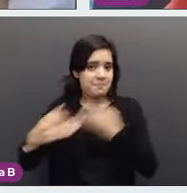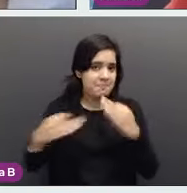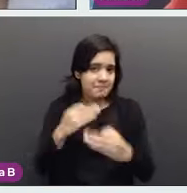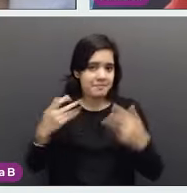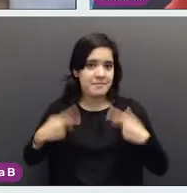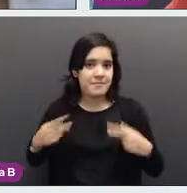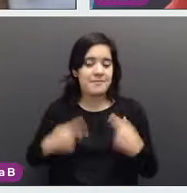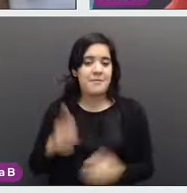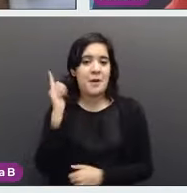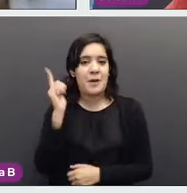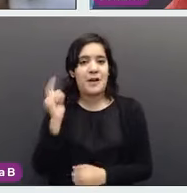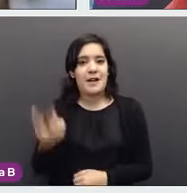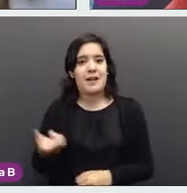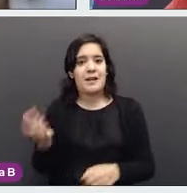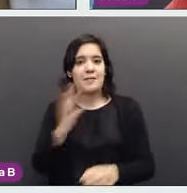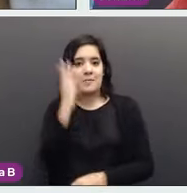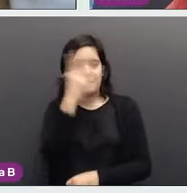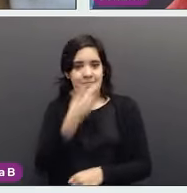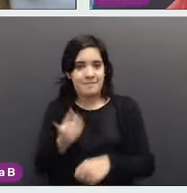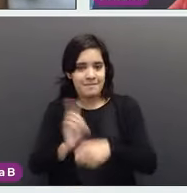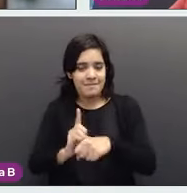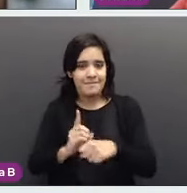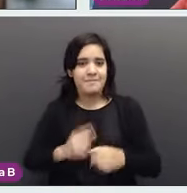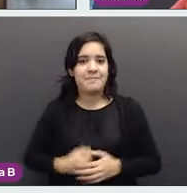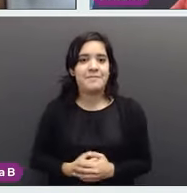Que tengan todas y todos un muy buen día.